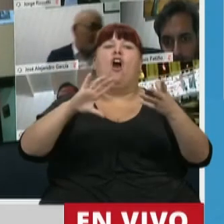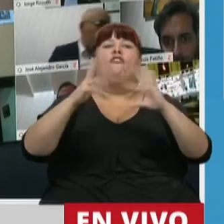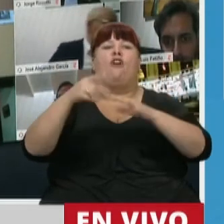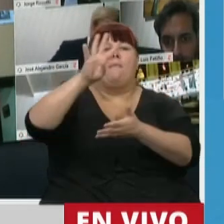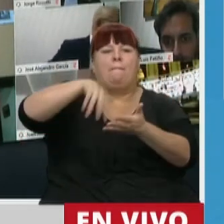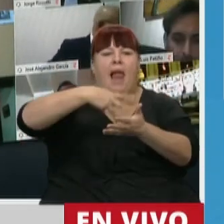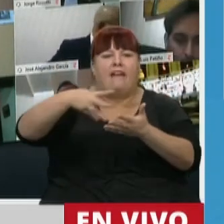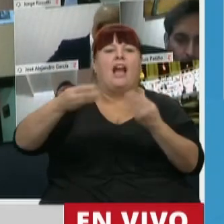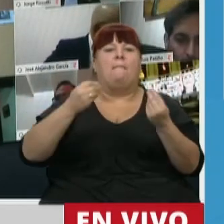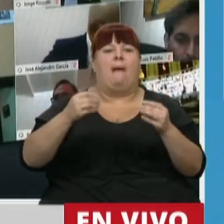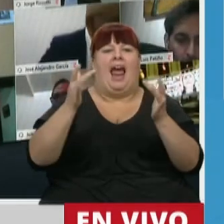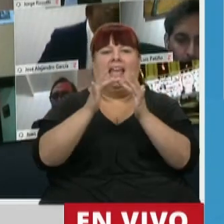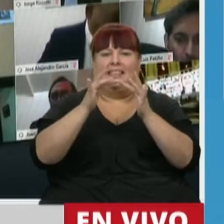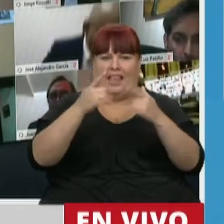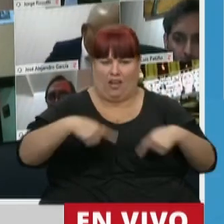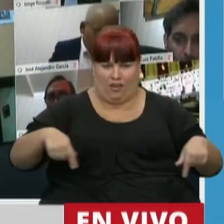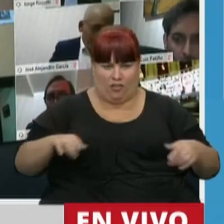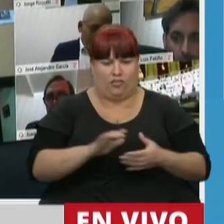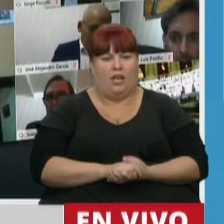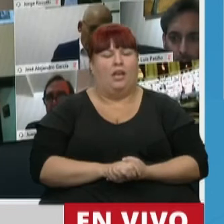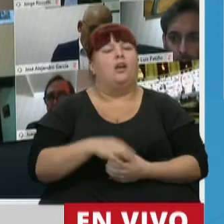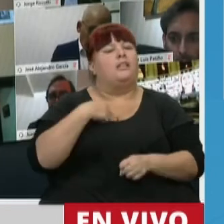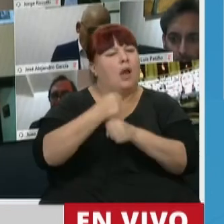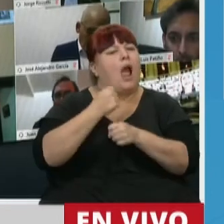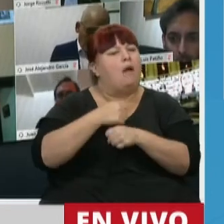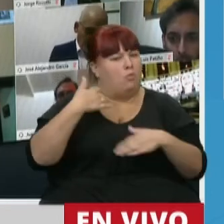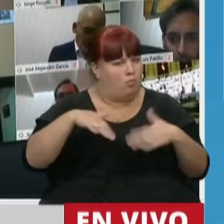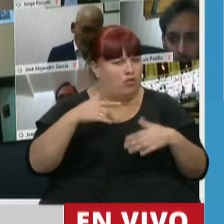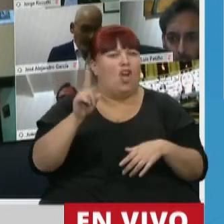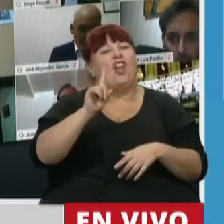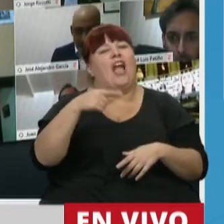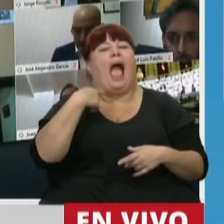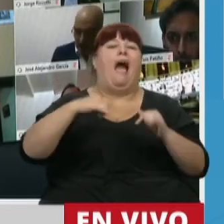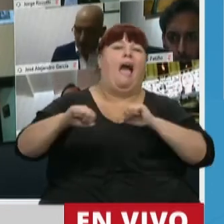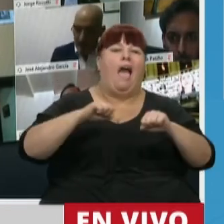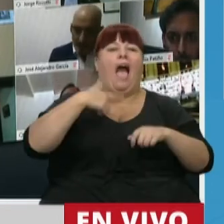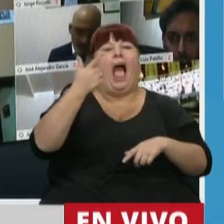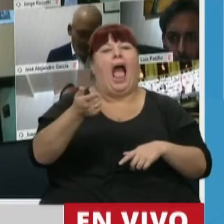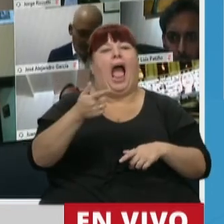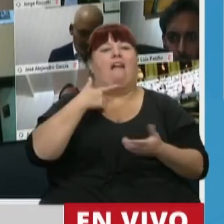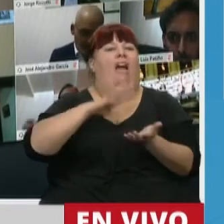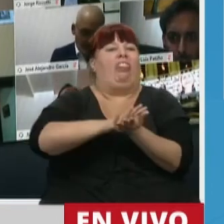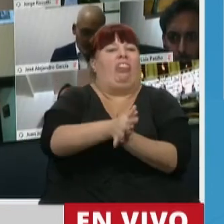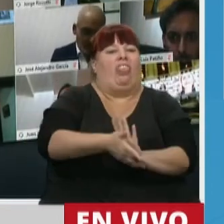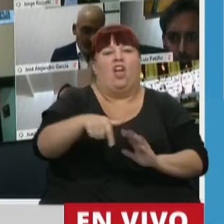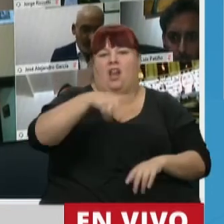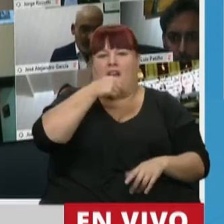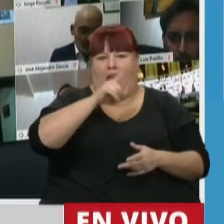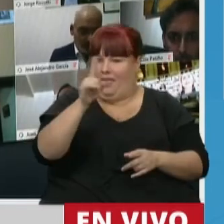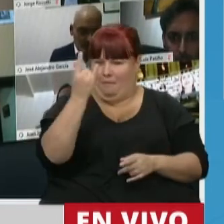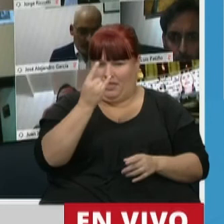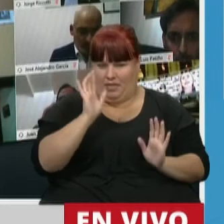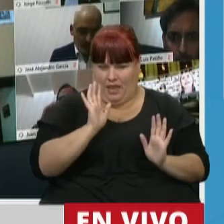planificaron las acciones digitales. Hicimos mucho. No quieran instalar un relato de tierra arrasada que no es cierto.